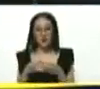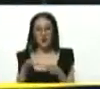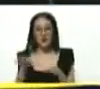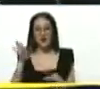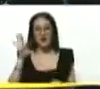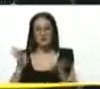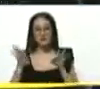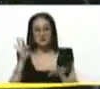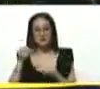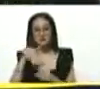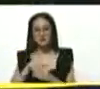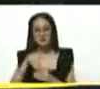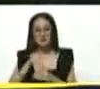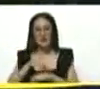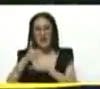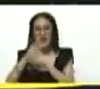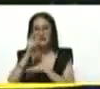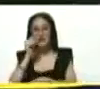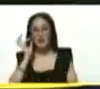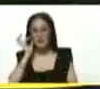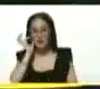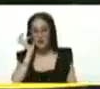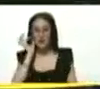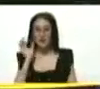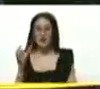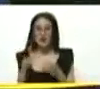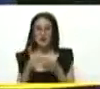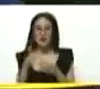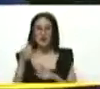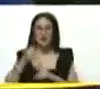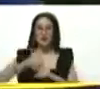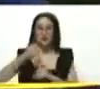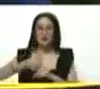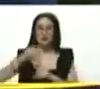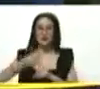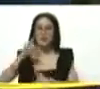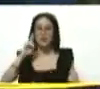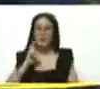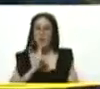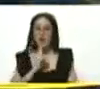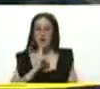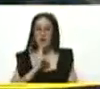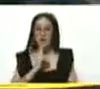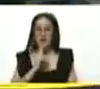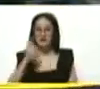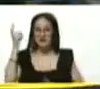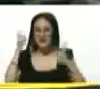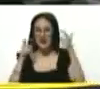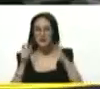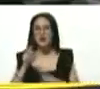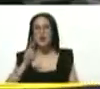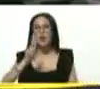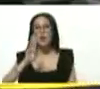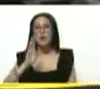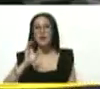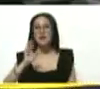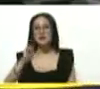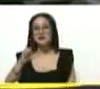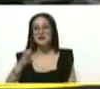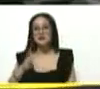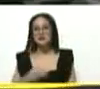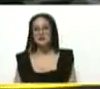elección de los jefes y jefas de las unidades de batalla Bolívar-Chávez. las V-C-E-U